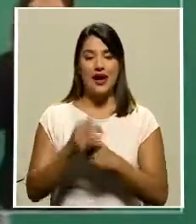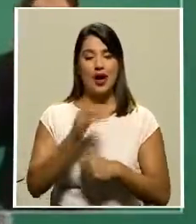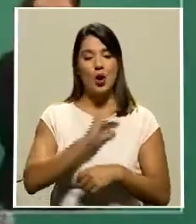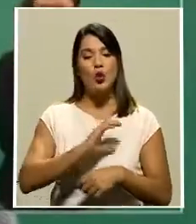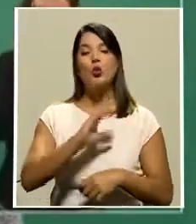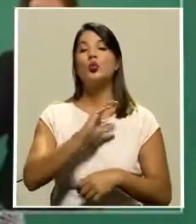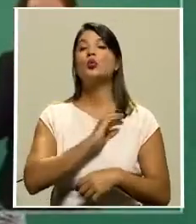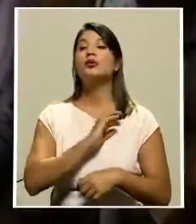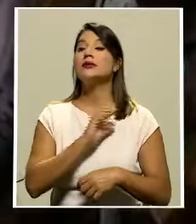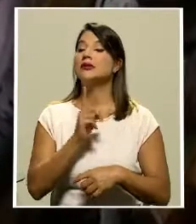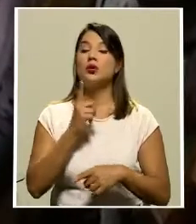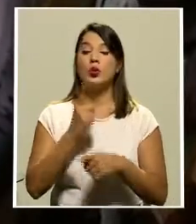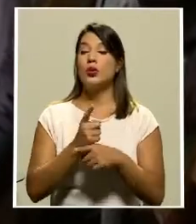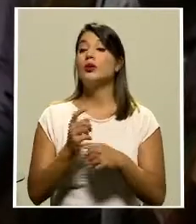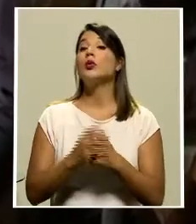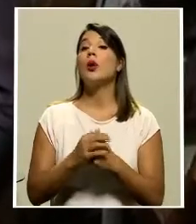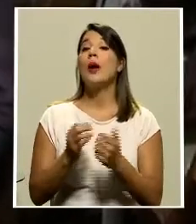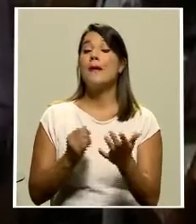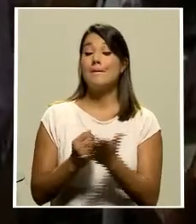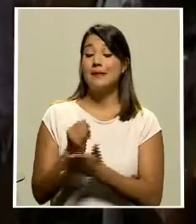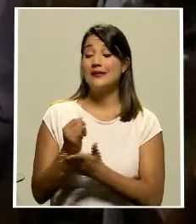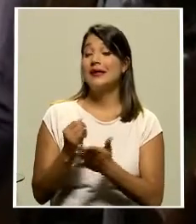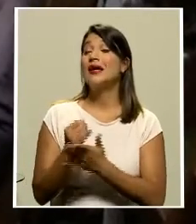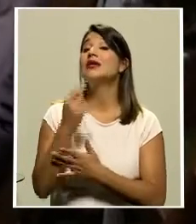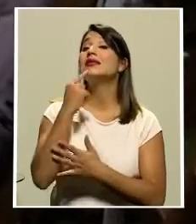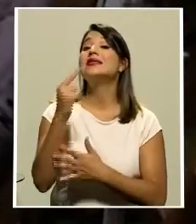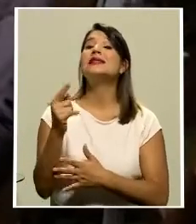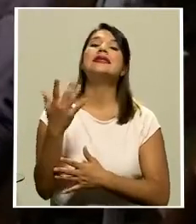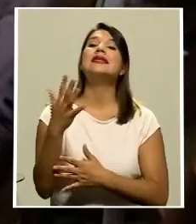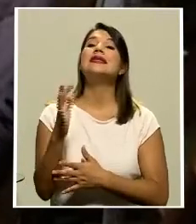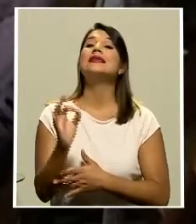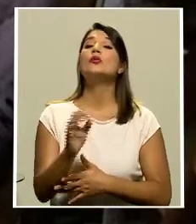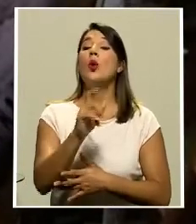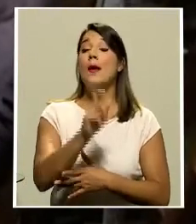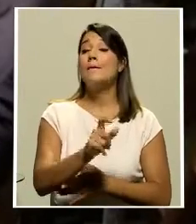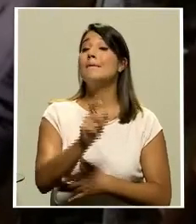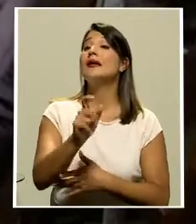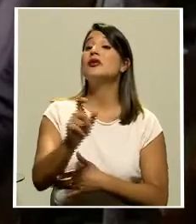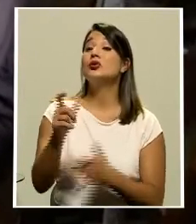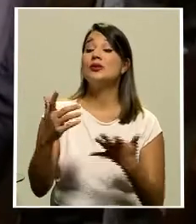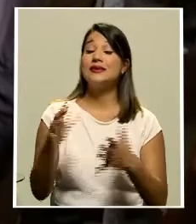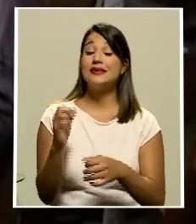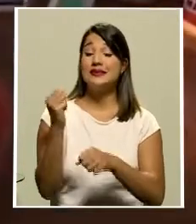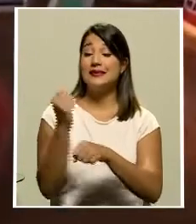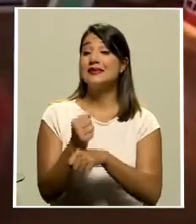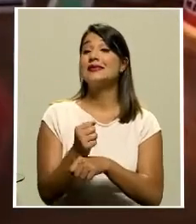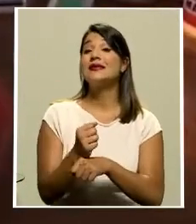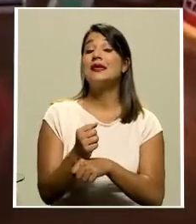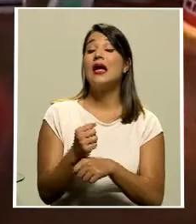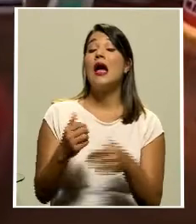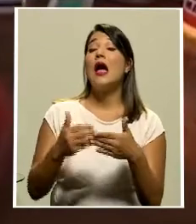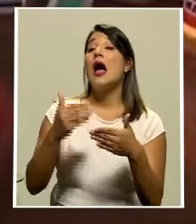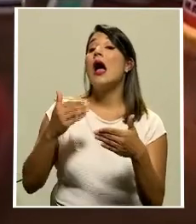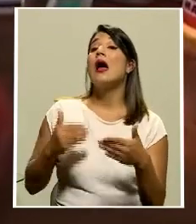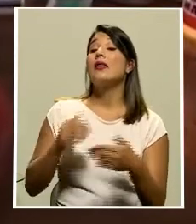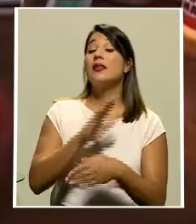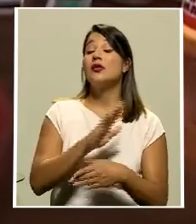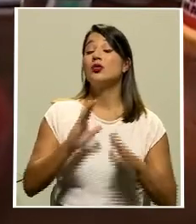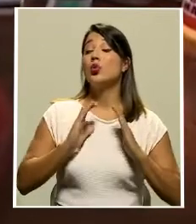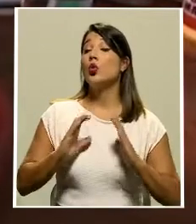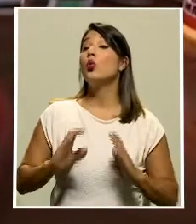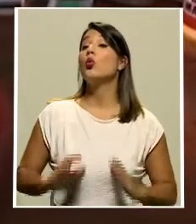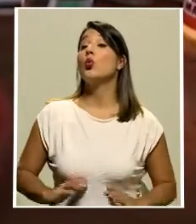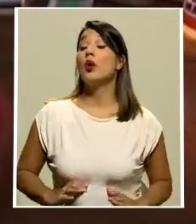irregulares la investigación la apunta a que las 19 personas fueron asesinadas a tiros antes de que sus cadáveres fueran